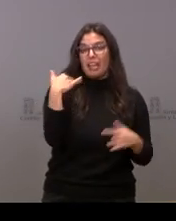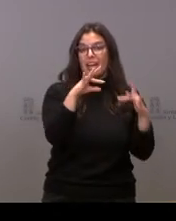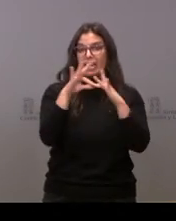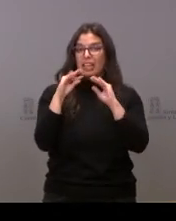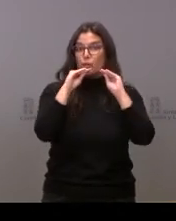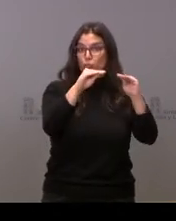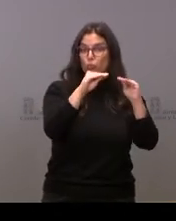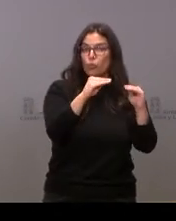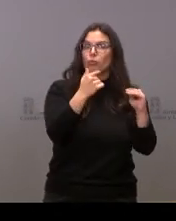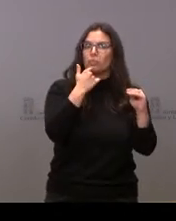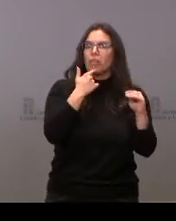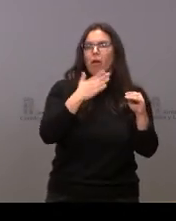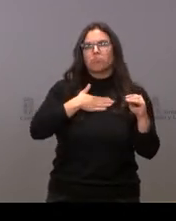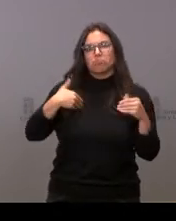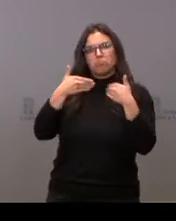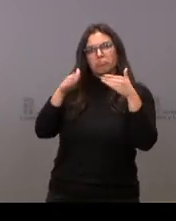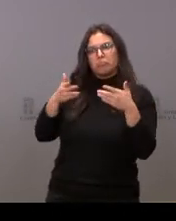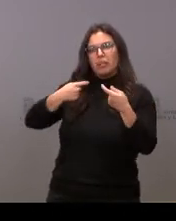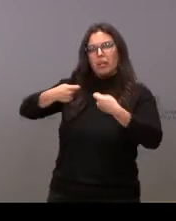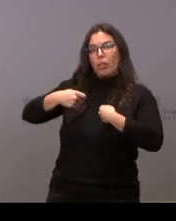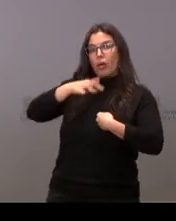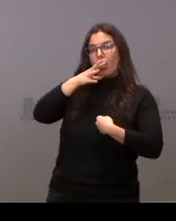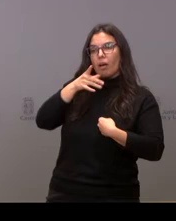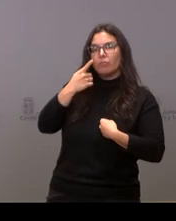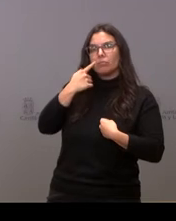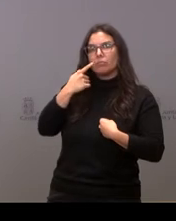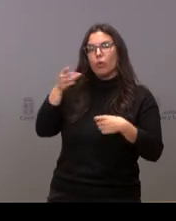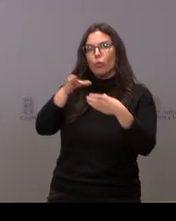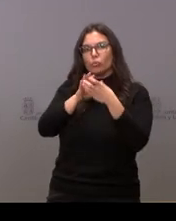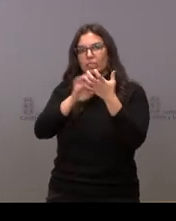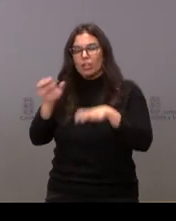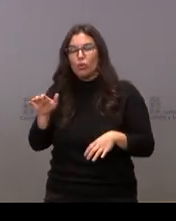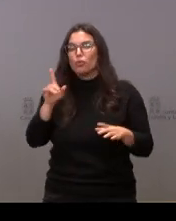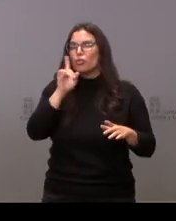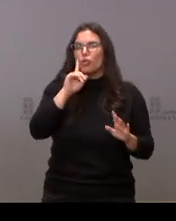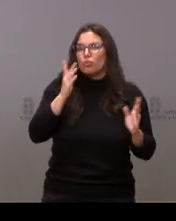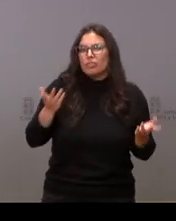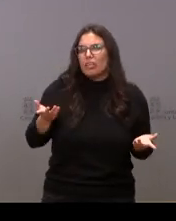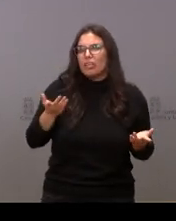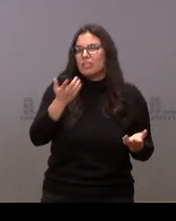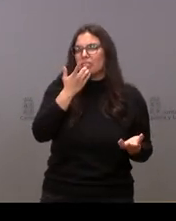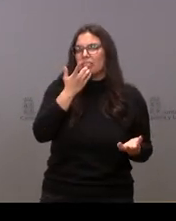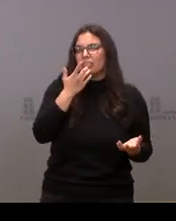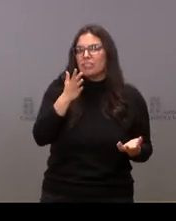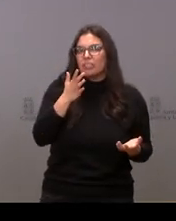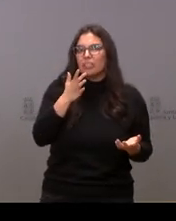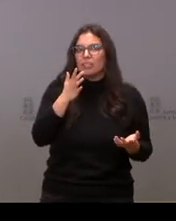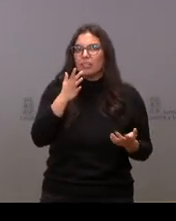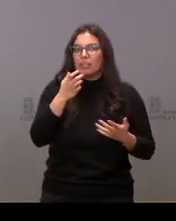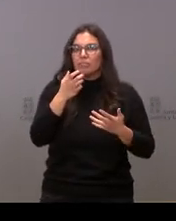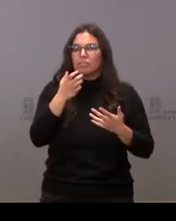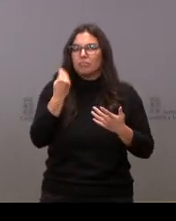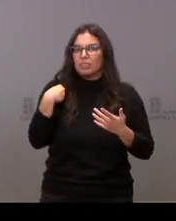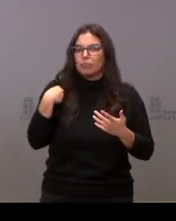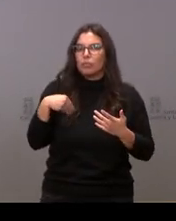dispuesto a esa negociación y ahora lo manifiesta la Junta de Castilla y León. No sé si existe un listado